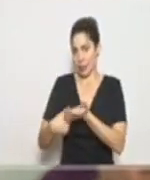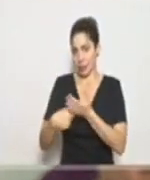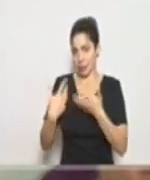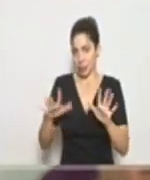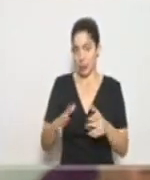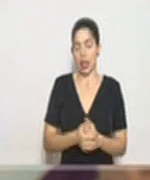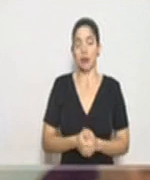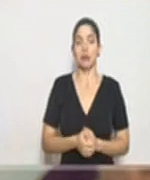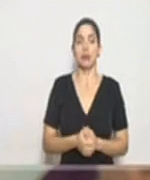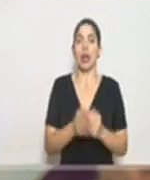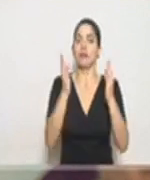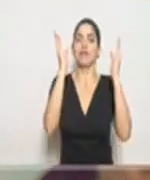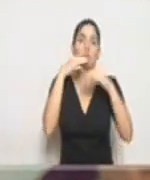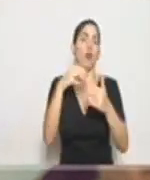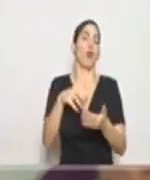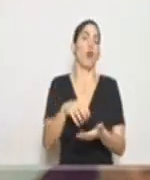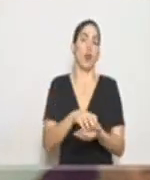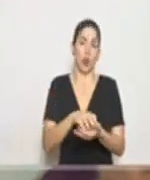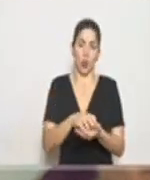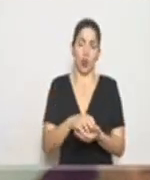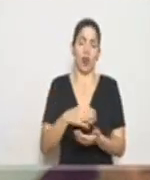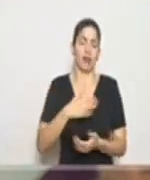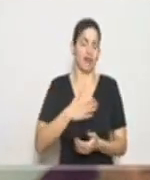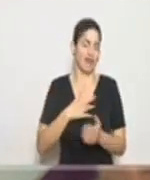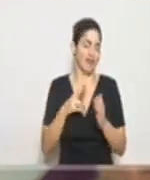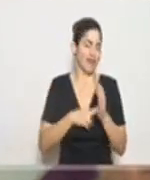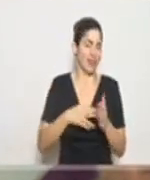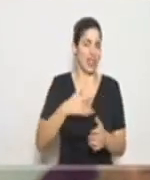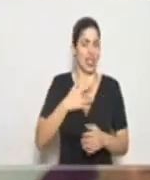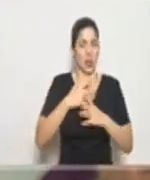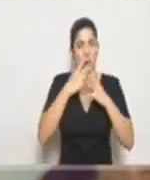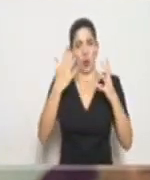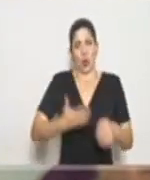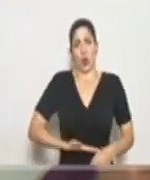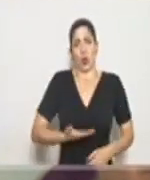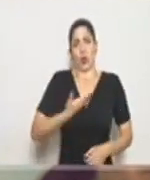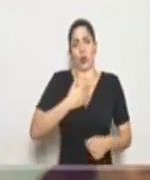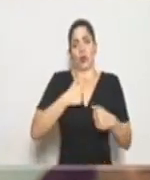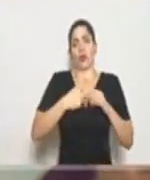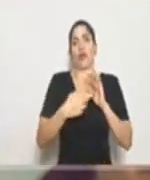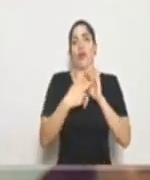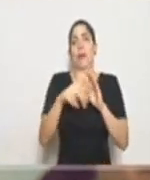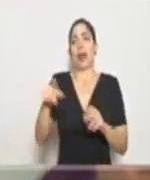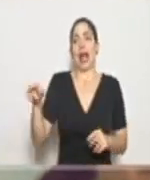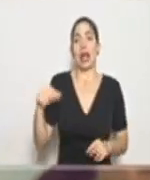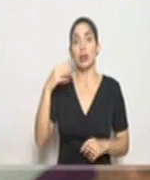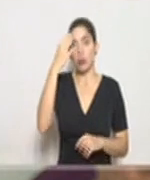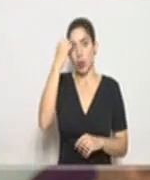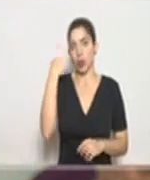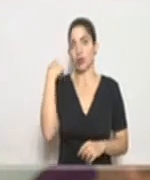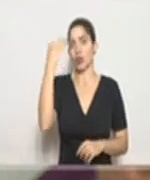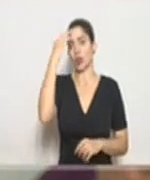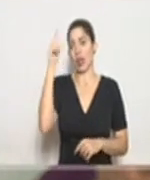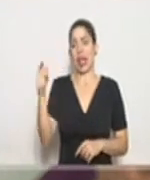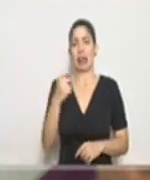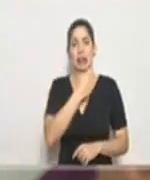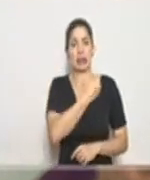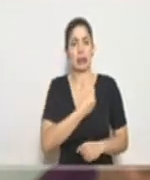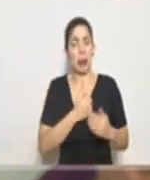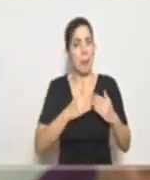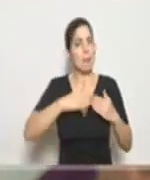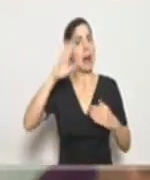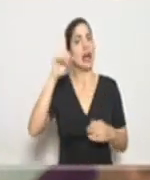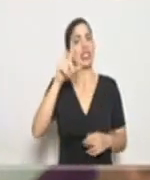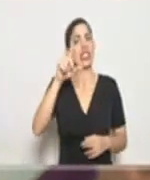sin duda, yo reitero, me siento muy orgulloso de representarlos a todos porque sé que están dando más del 100 por ciento